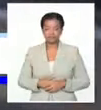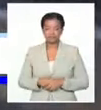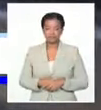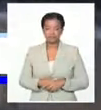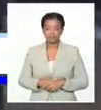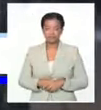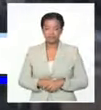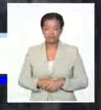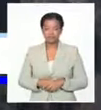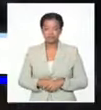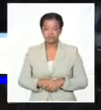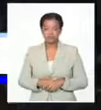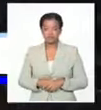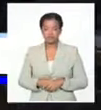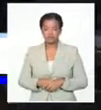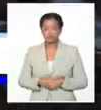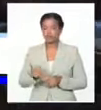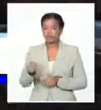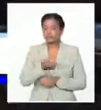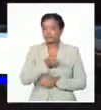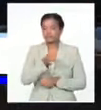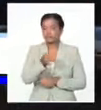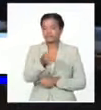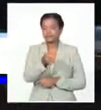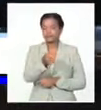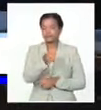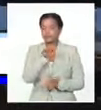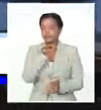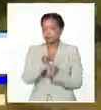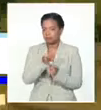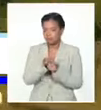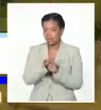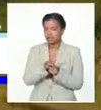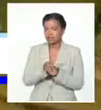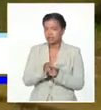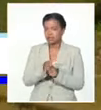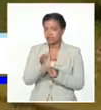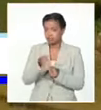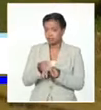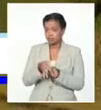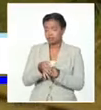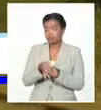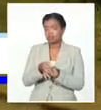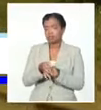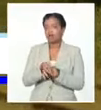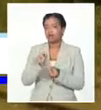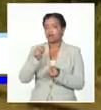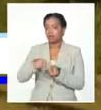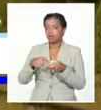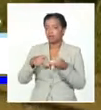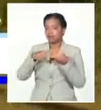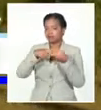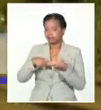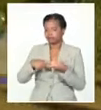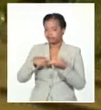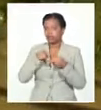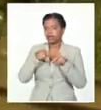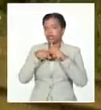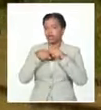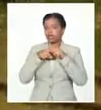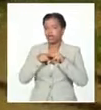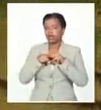Las rutas que comienzan con equipos tractivos y coches rehabilitados en lo fundamental